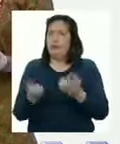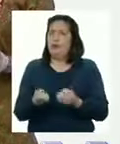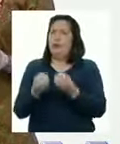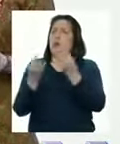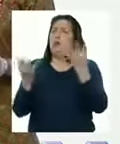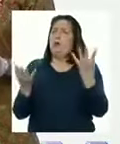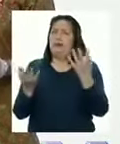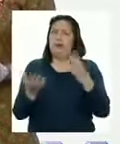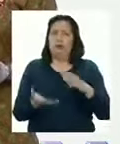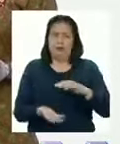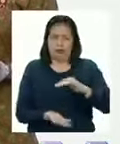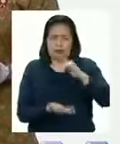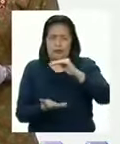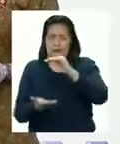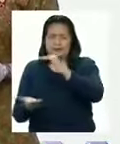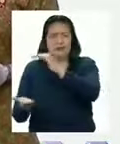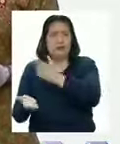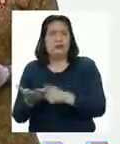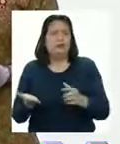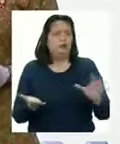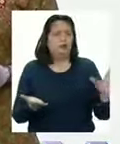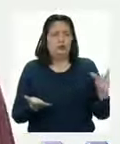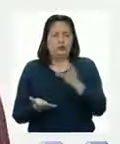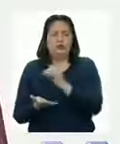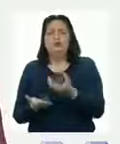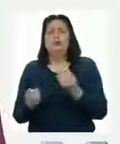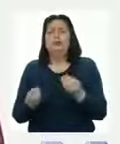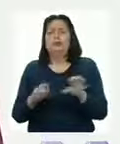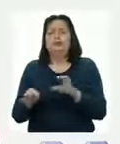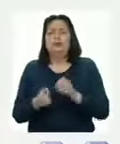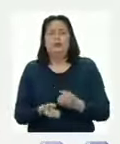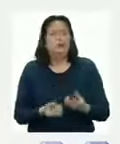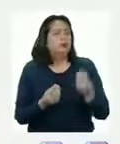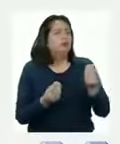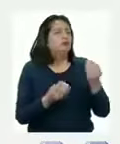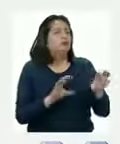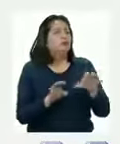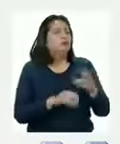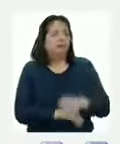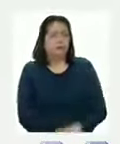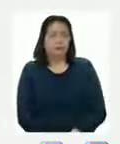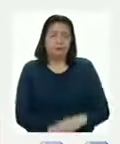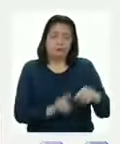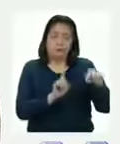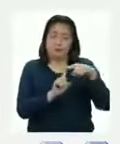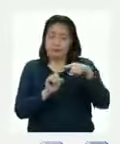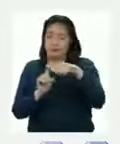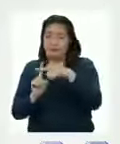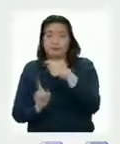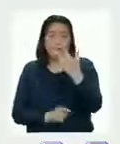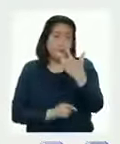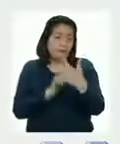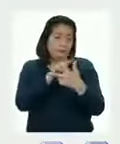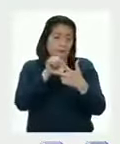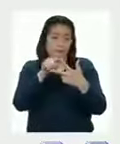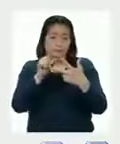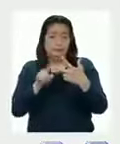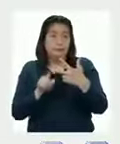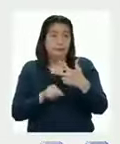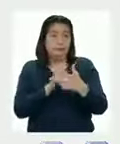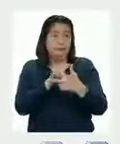cuántos sacos de maíz se cosecharon en total ¿Y cómo lo harías, Patricia? Sumaría las tres cantidades